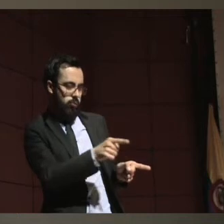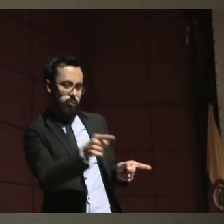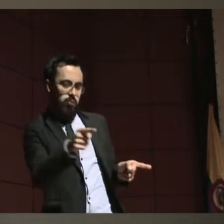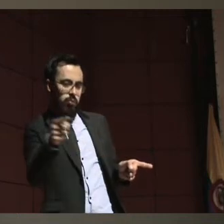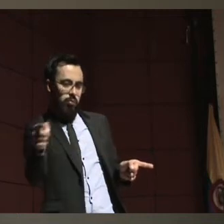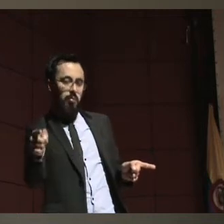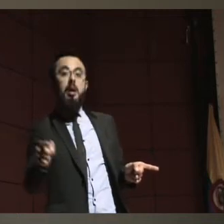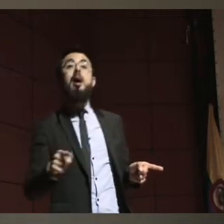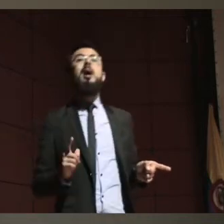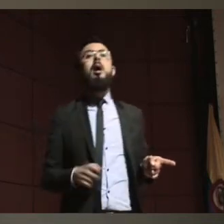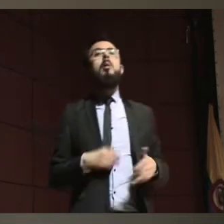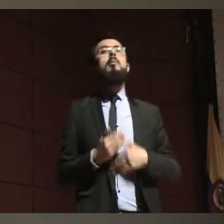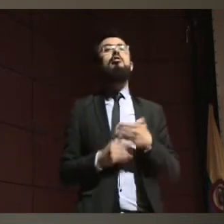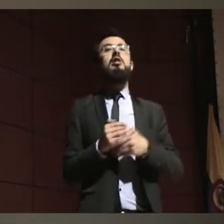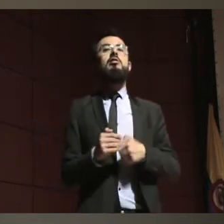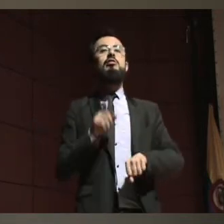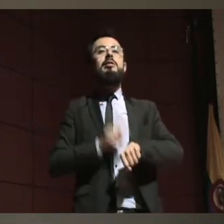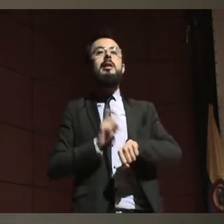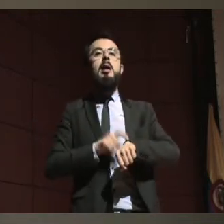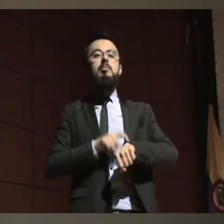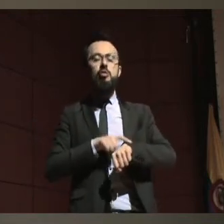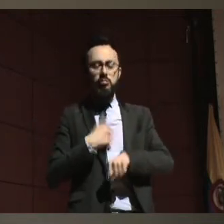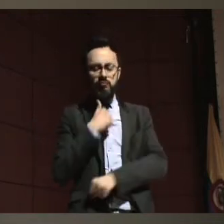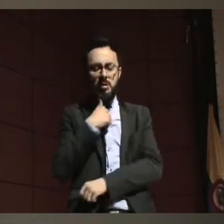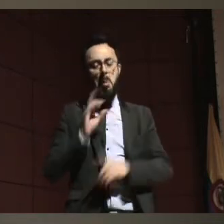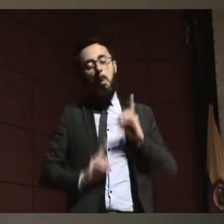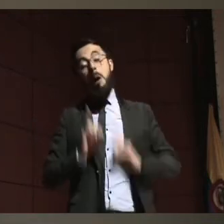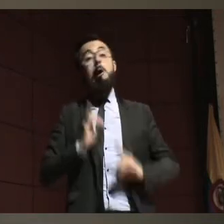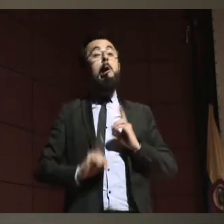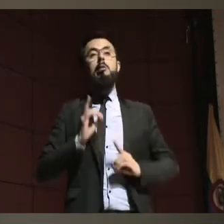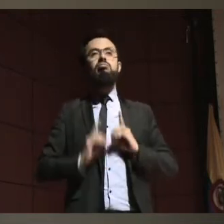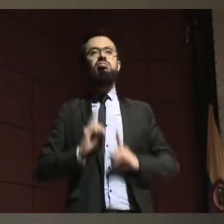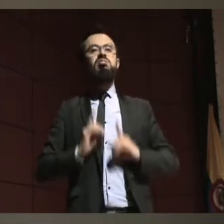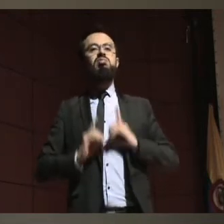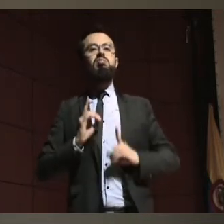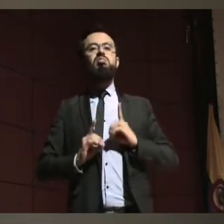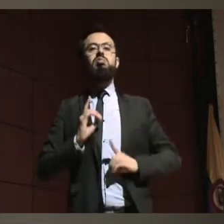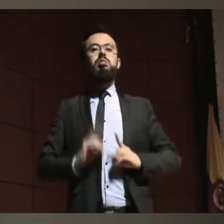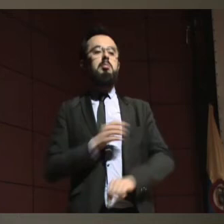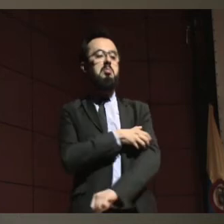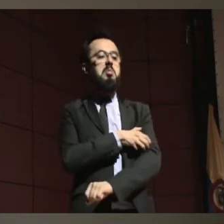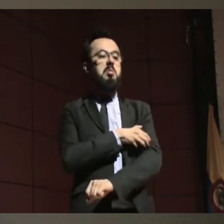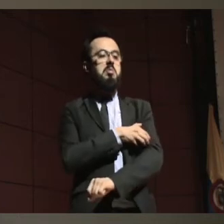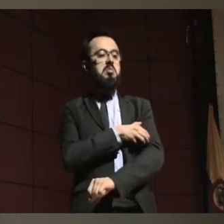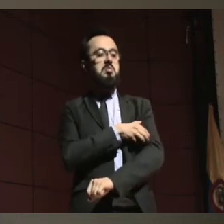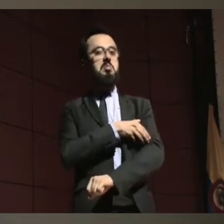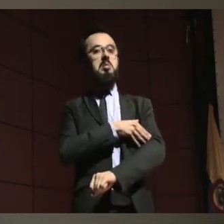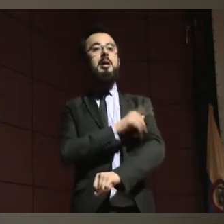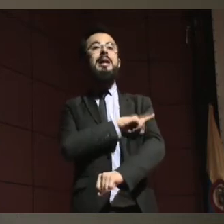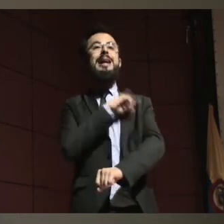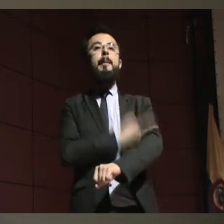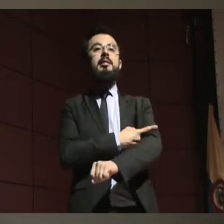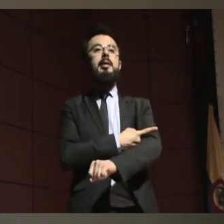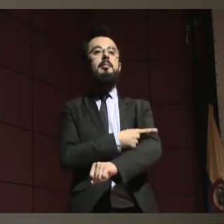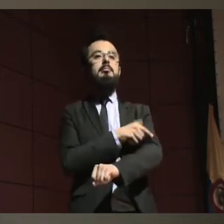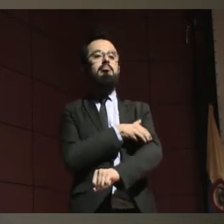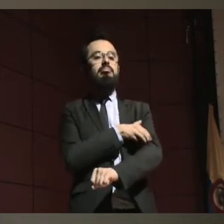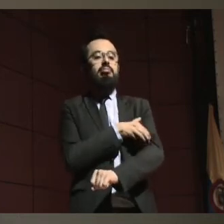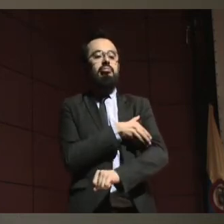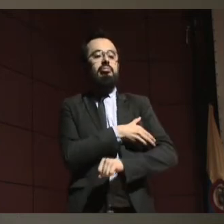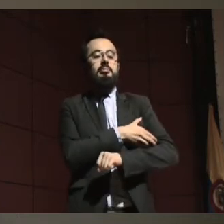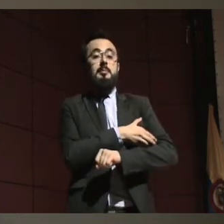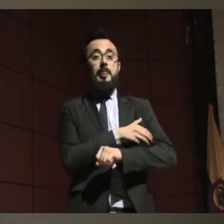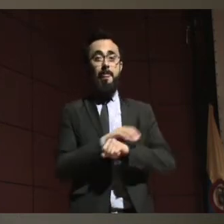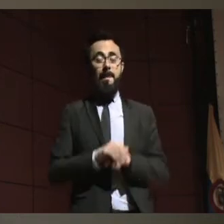mi capacidad para tomar decisiones. Entonces si nos quedáramos solamente en este punto,